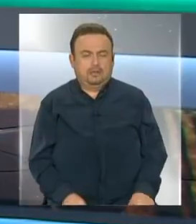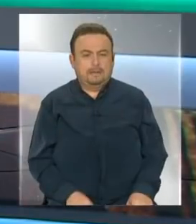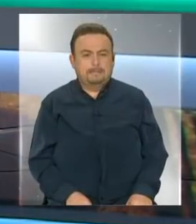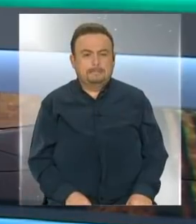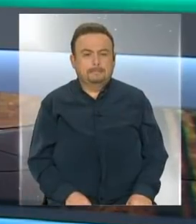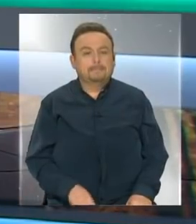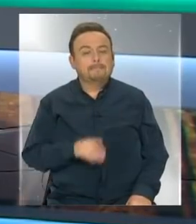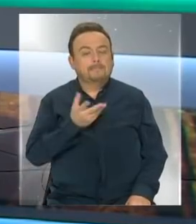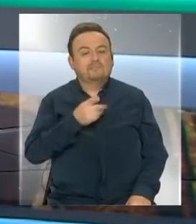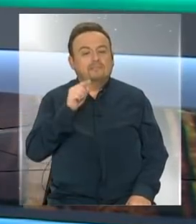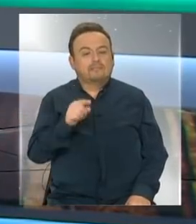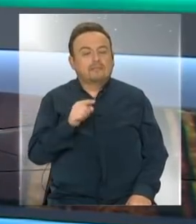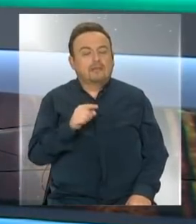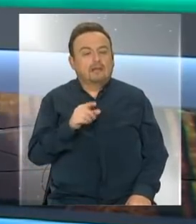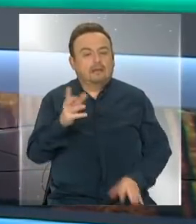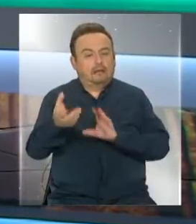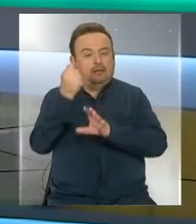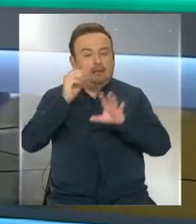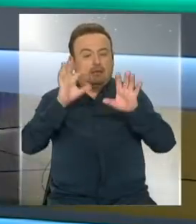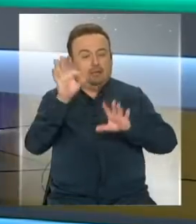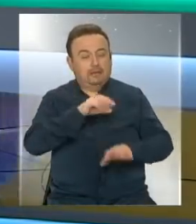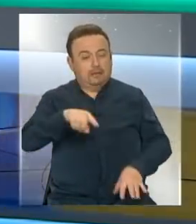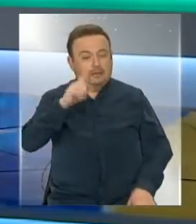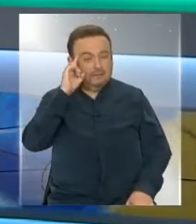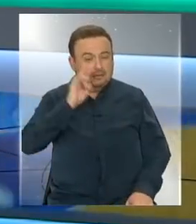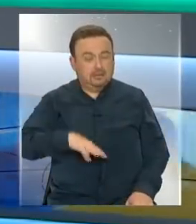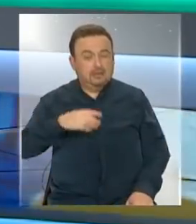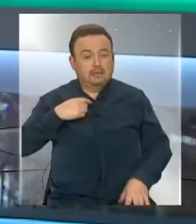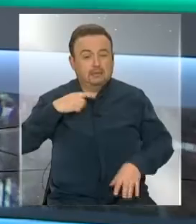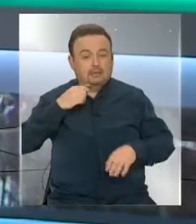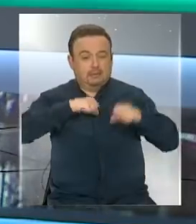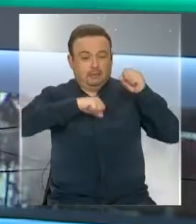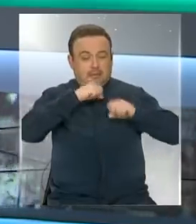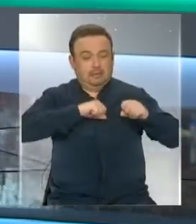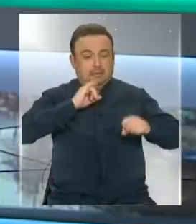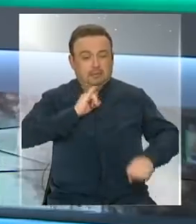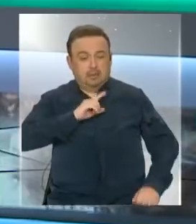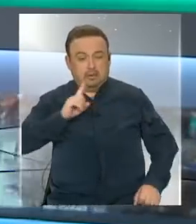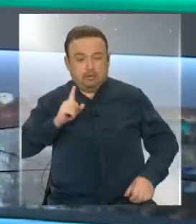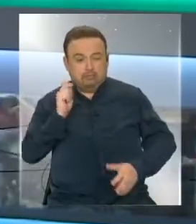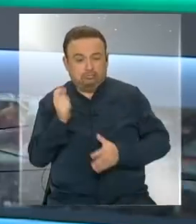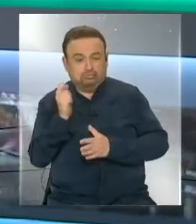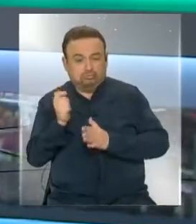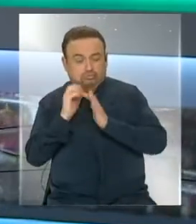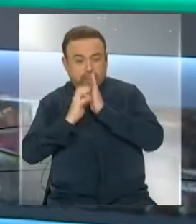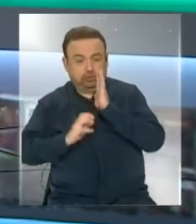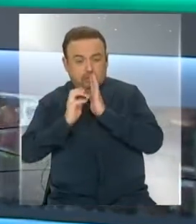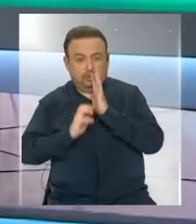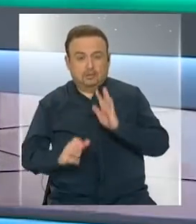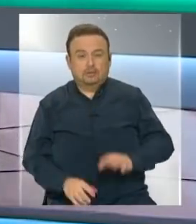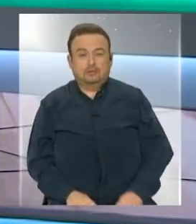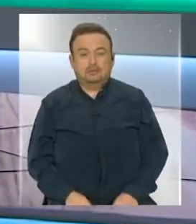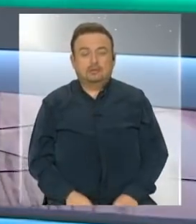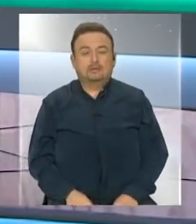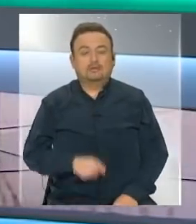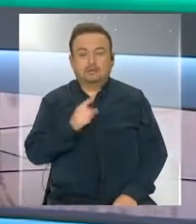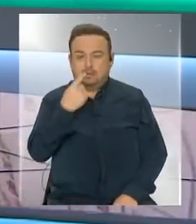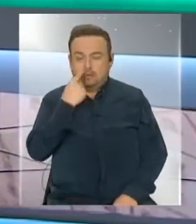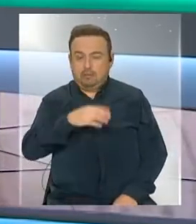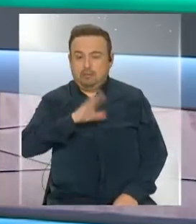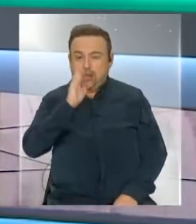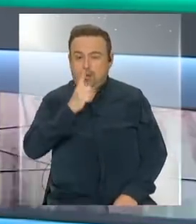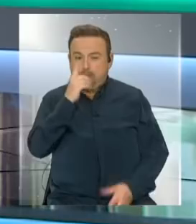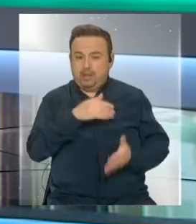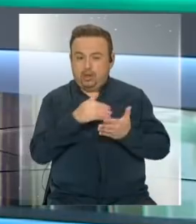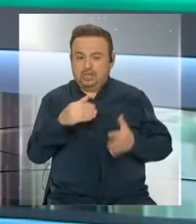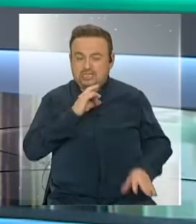A propósito del retiro del 10%, ¿sabe usted si su empleador está o no al día con sus respectivas cotizaciones? Fíjese que más de